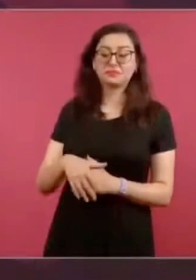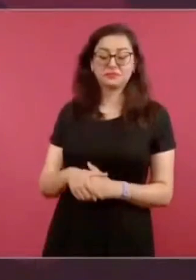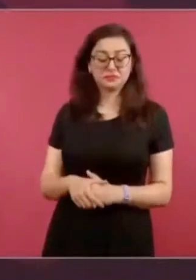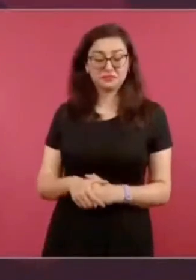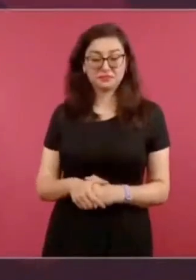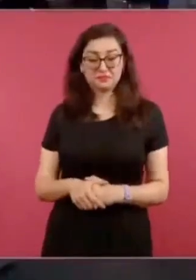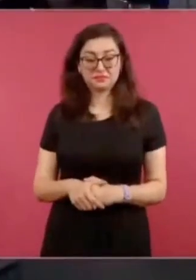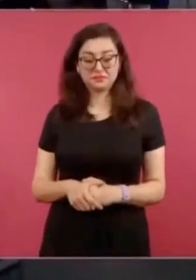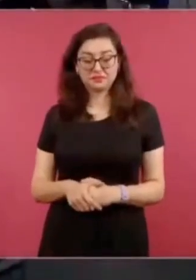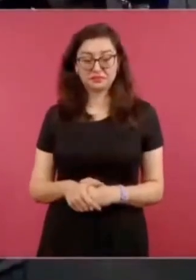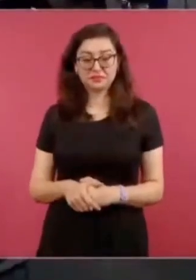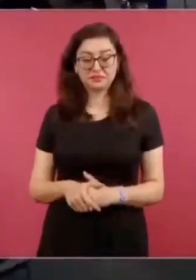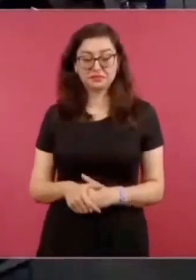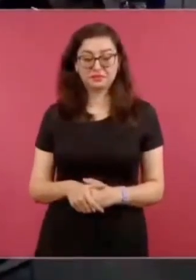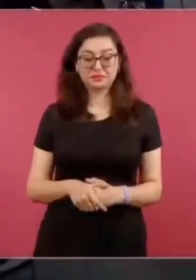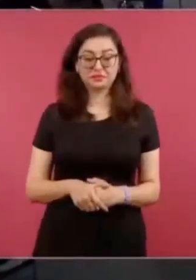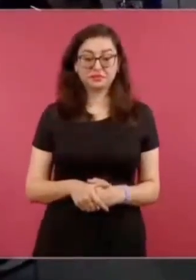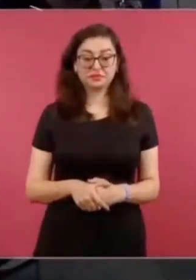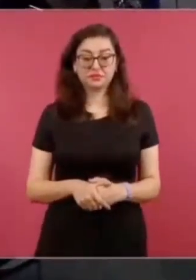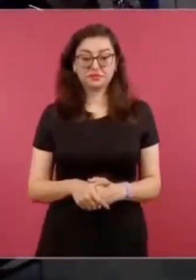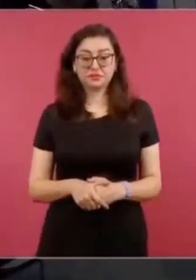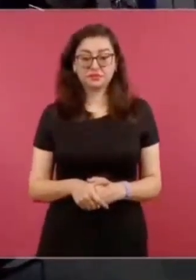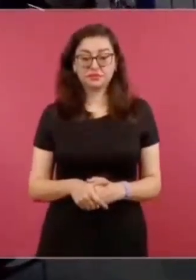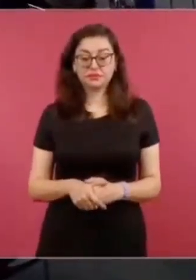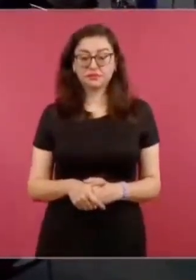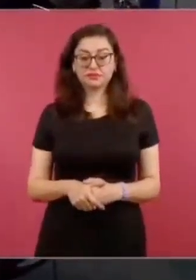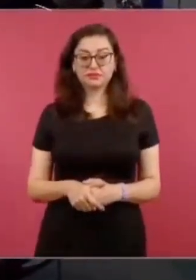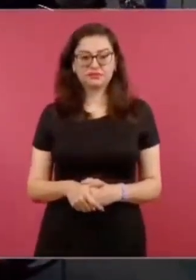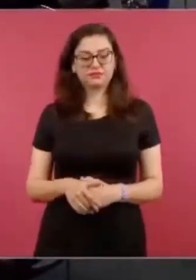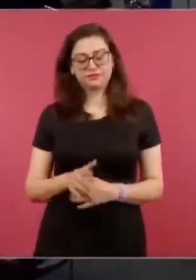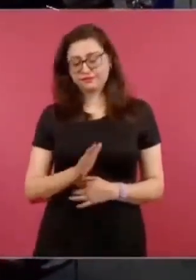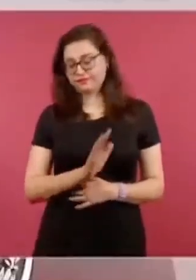si… no,